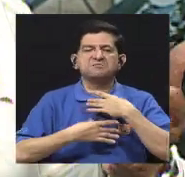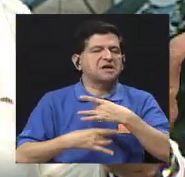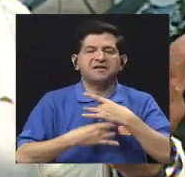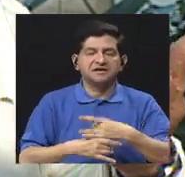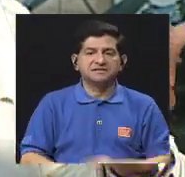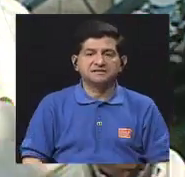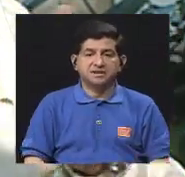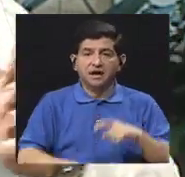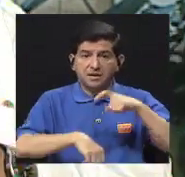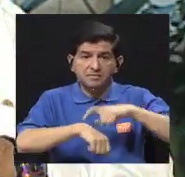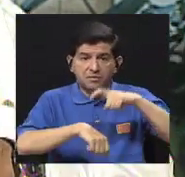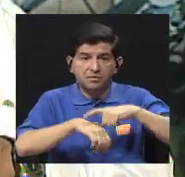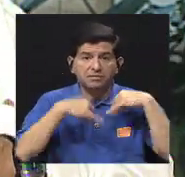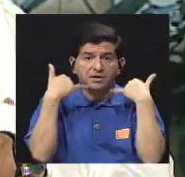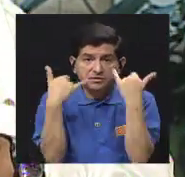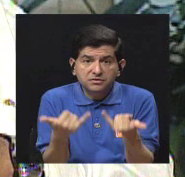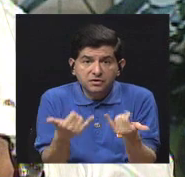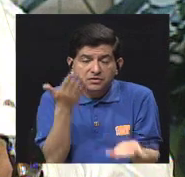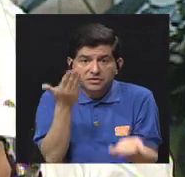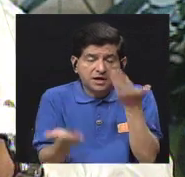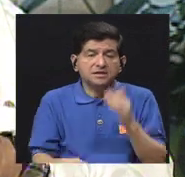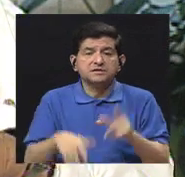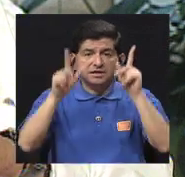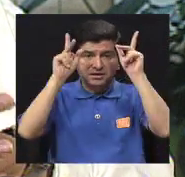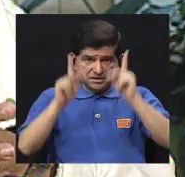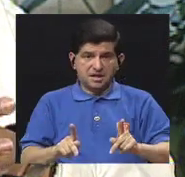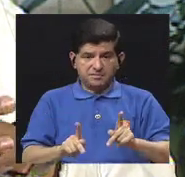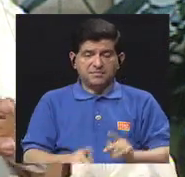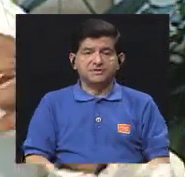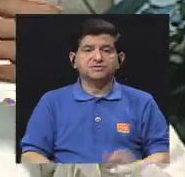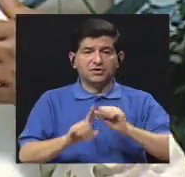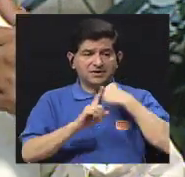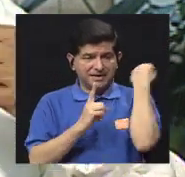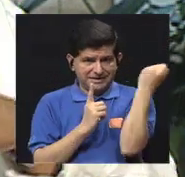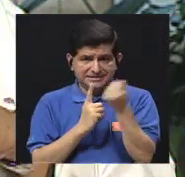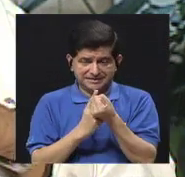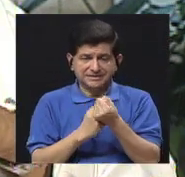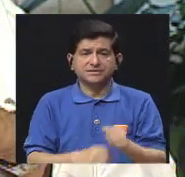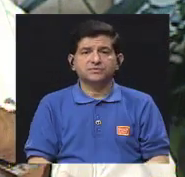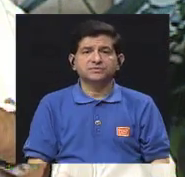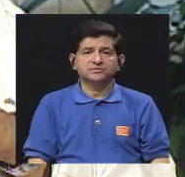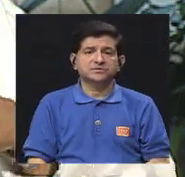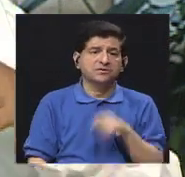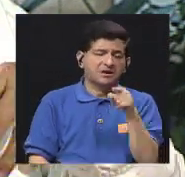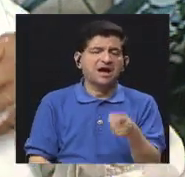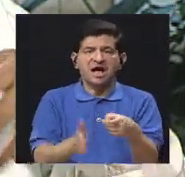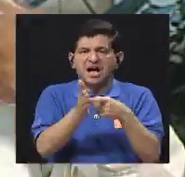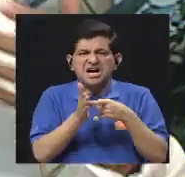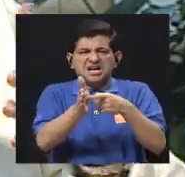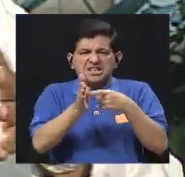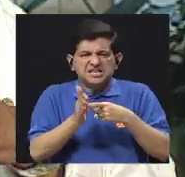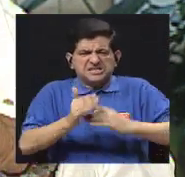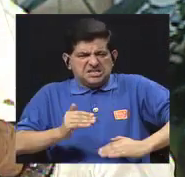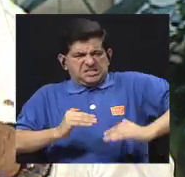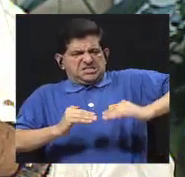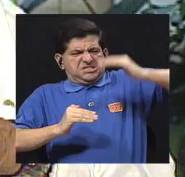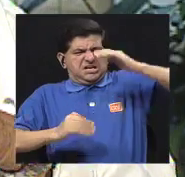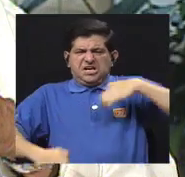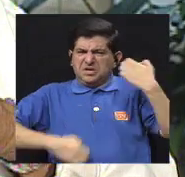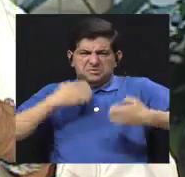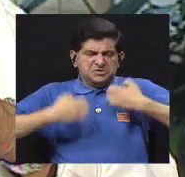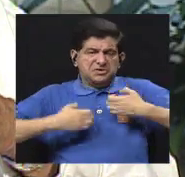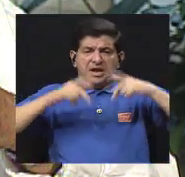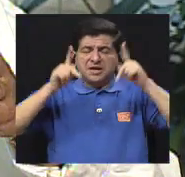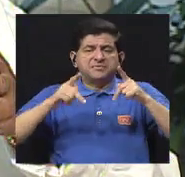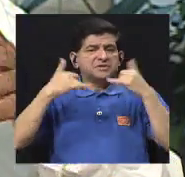es porque llega también a sufrir las consecuencias de la exigencia extrema emocional,